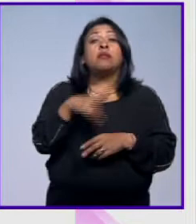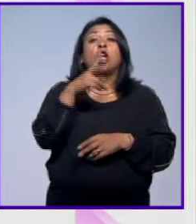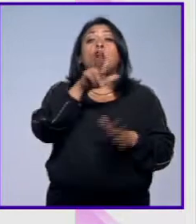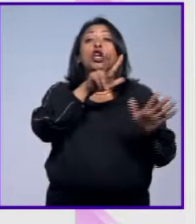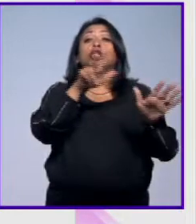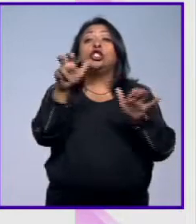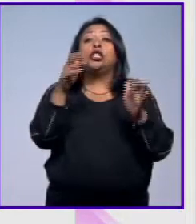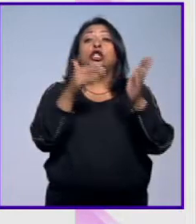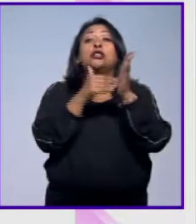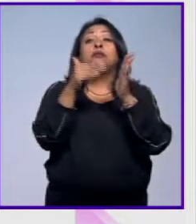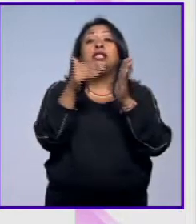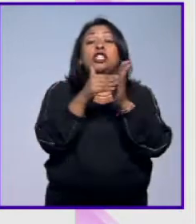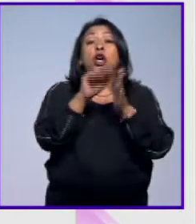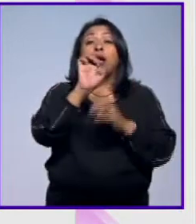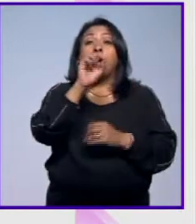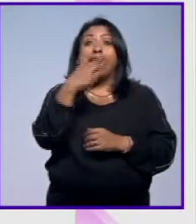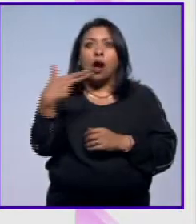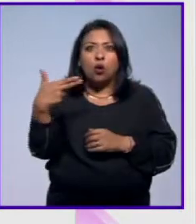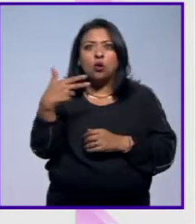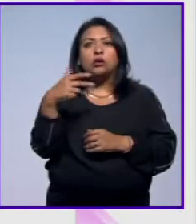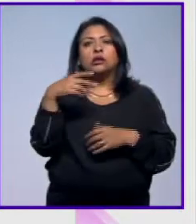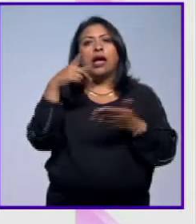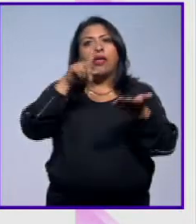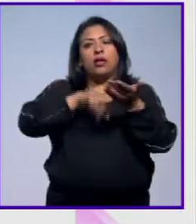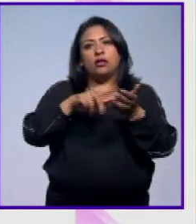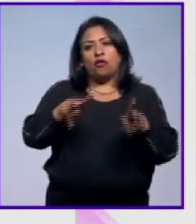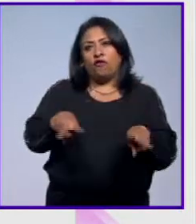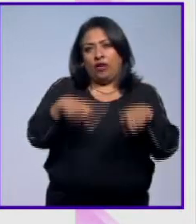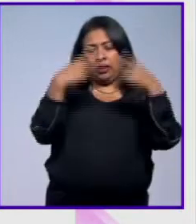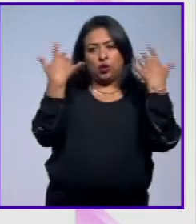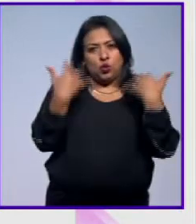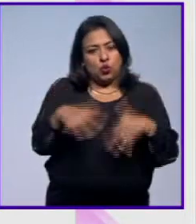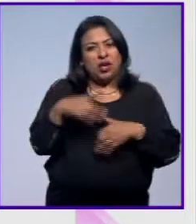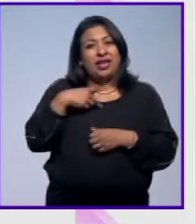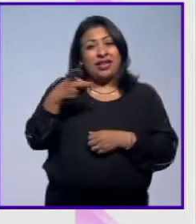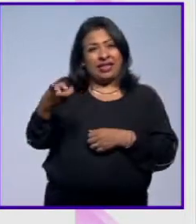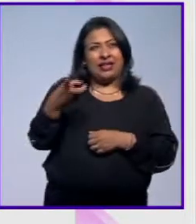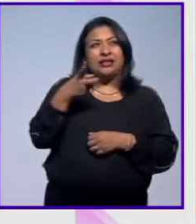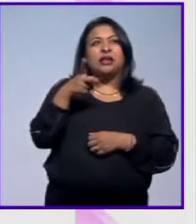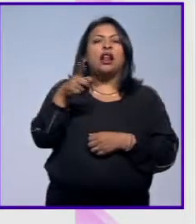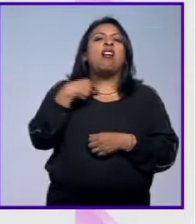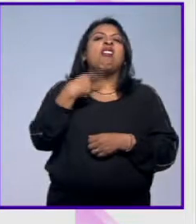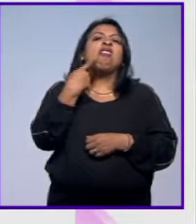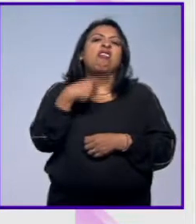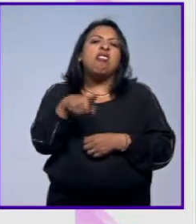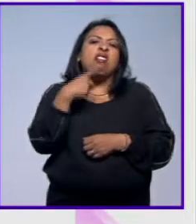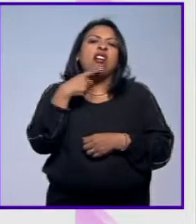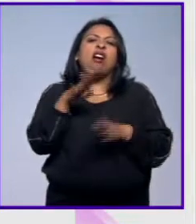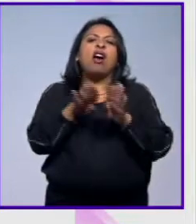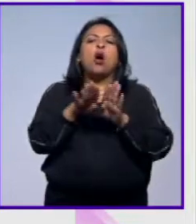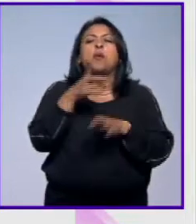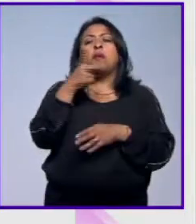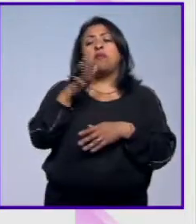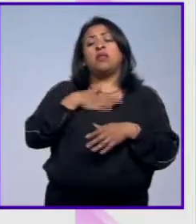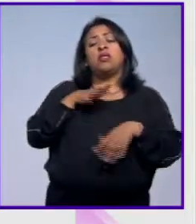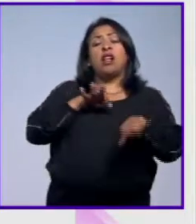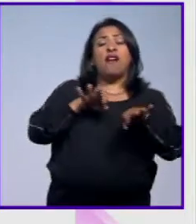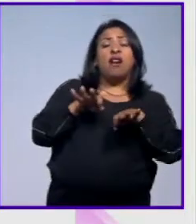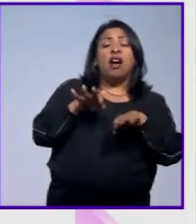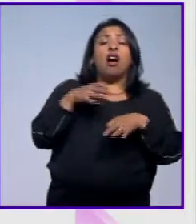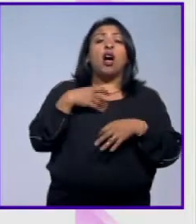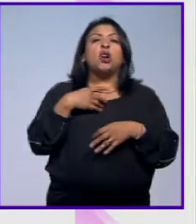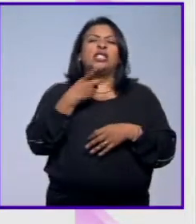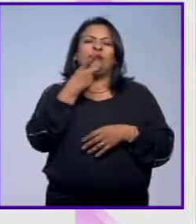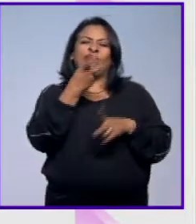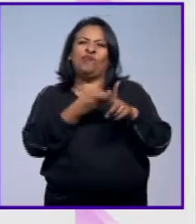800 millones de euros en subasta y aunque hay que decir que él cada vez se queja más de la especulación de su trabajo o critica que